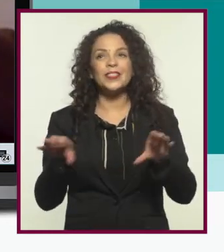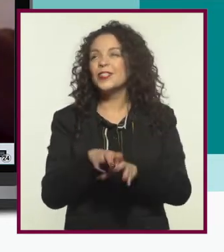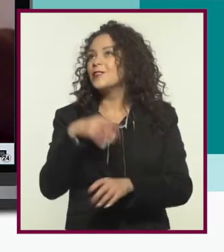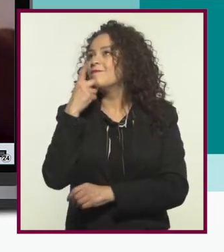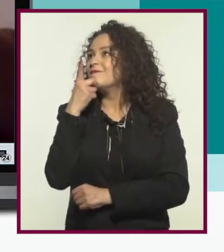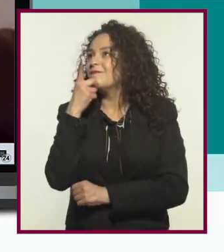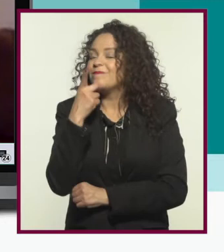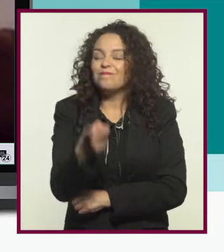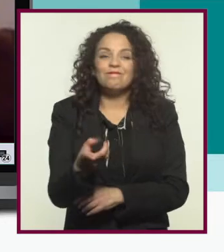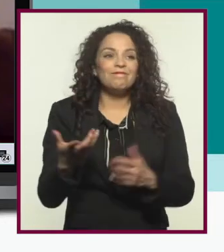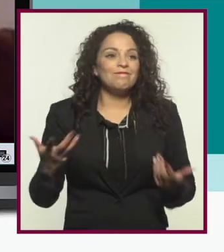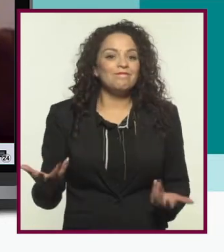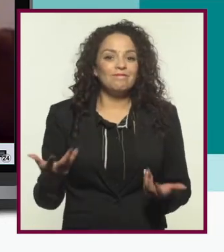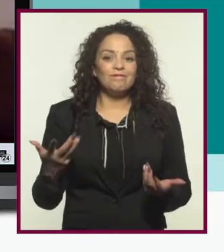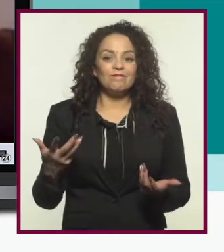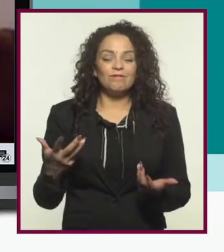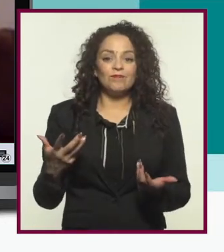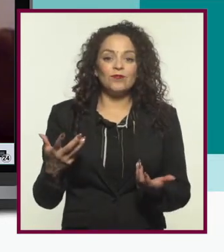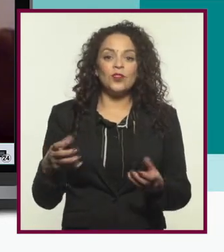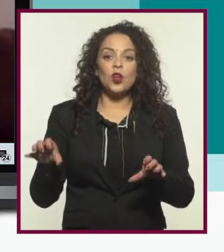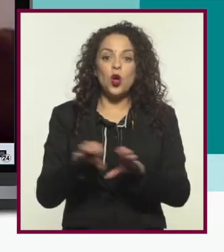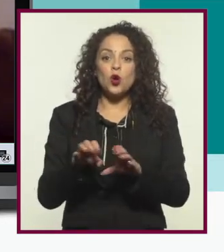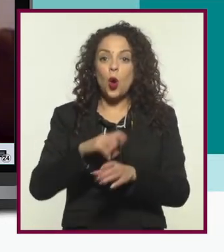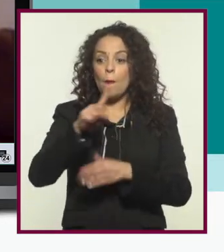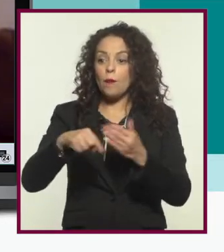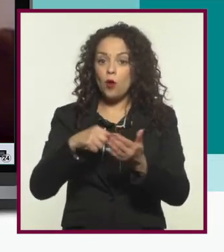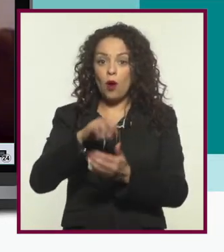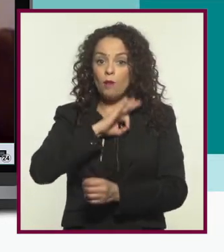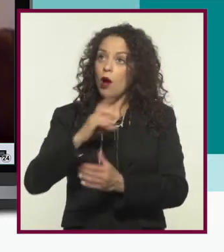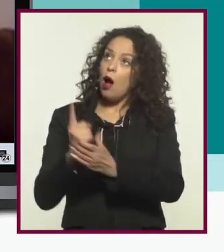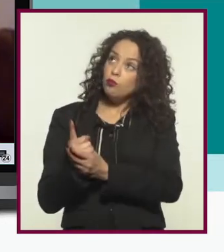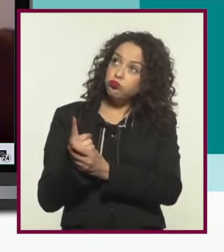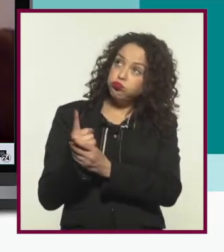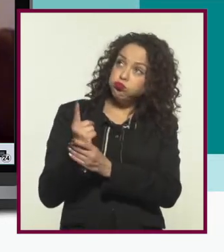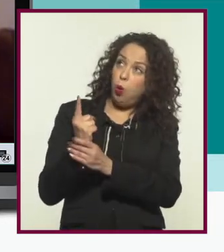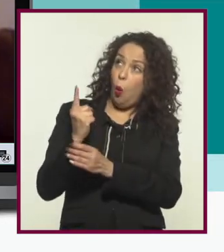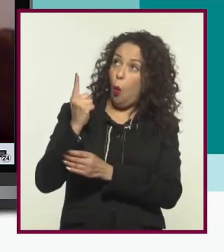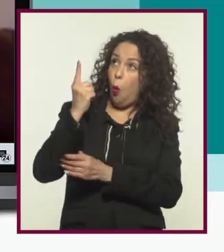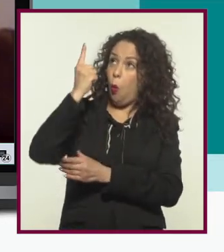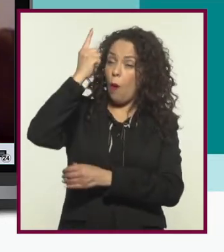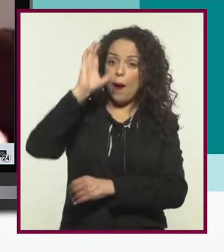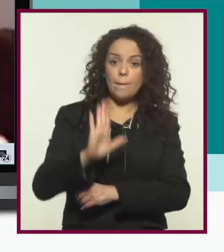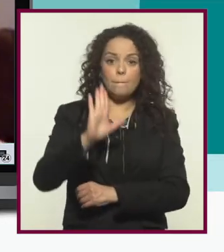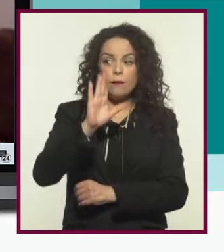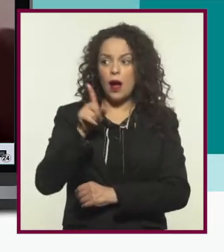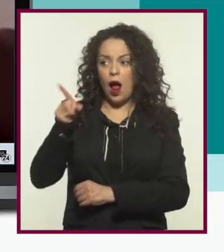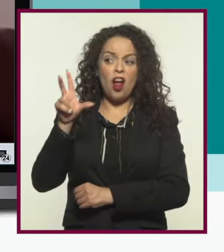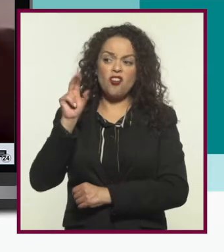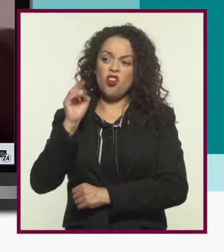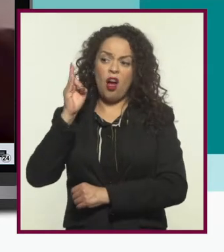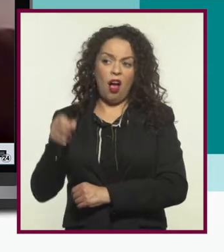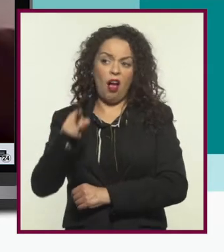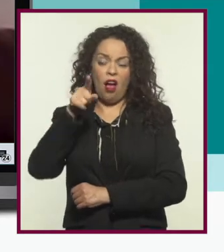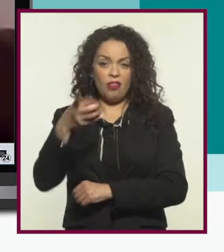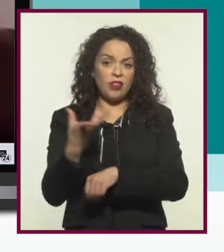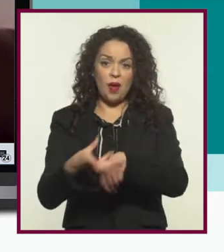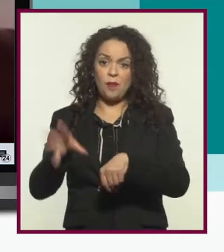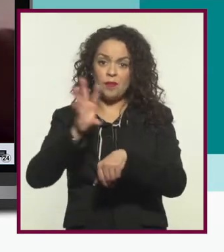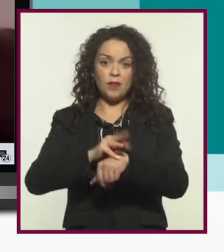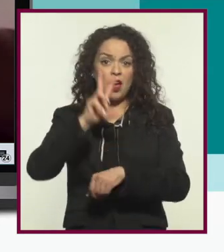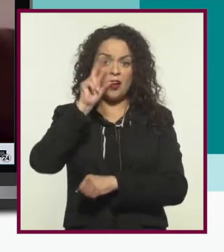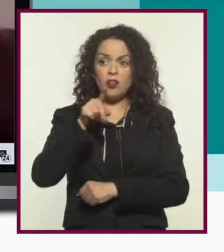un lugar de lanzamiento de cohetes espaciales, pues pareciera que no tiene permitido imaginar